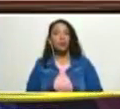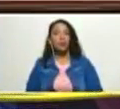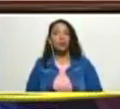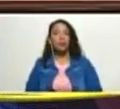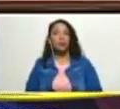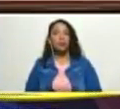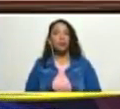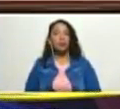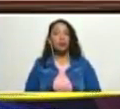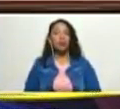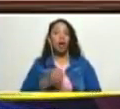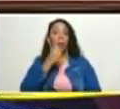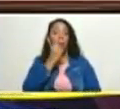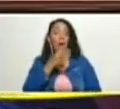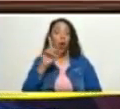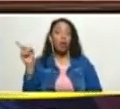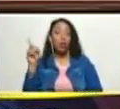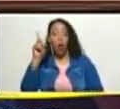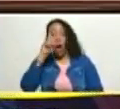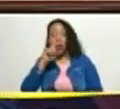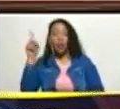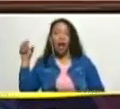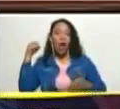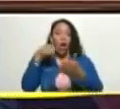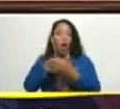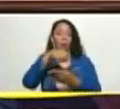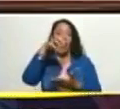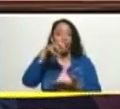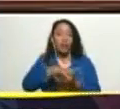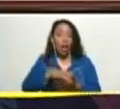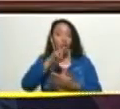bueno fue en los años del golpe de estado el 2002